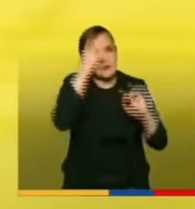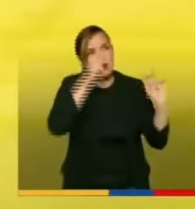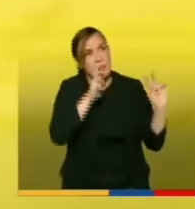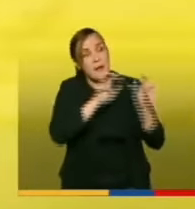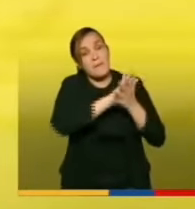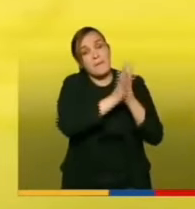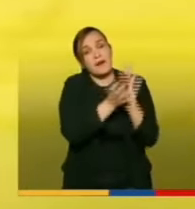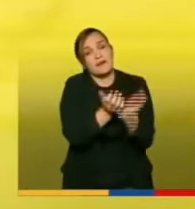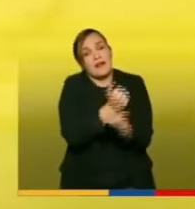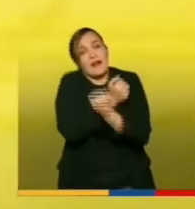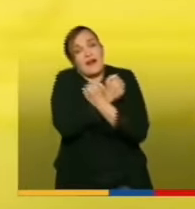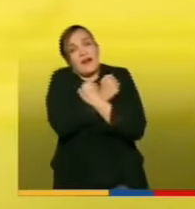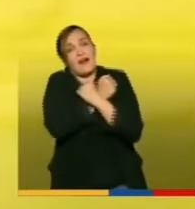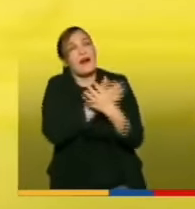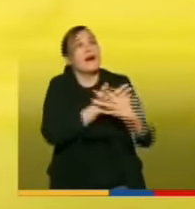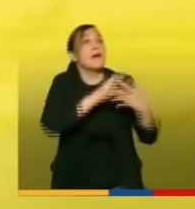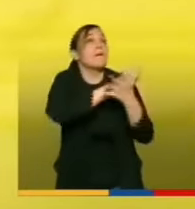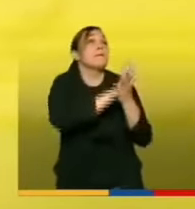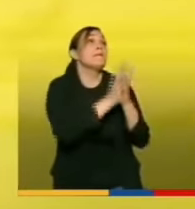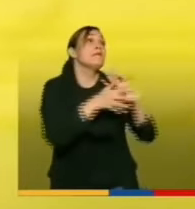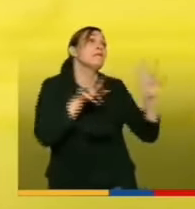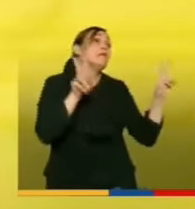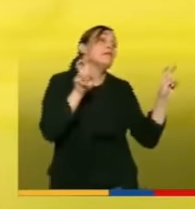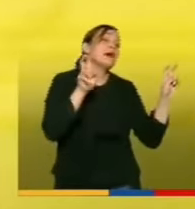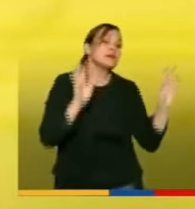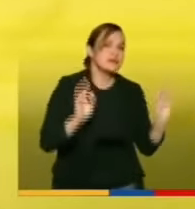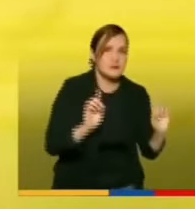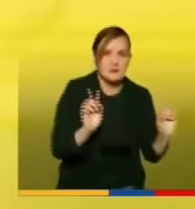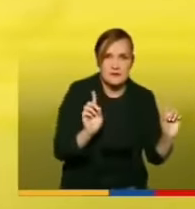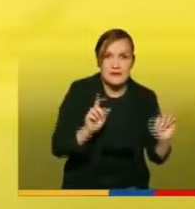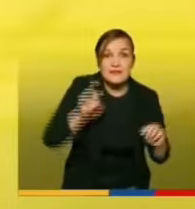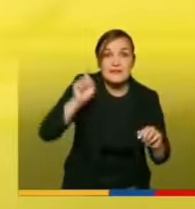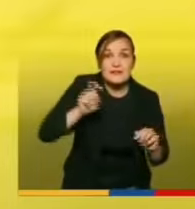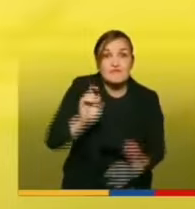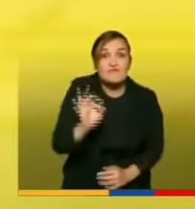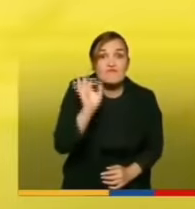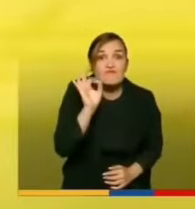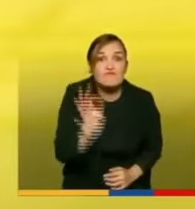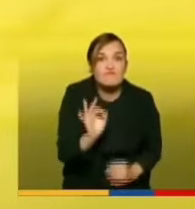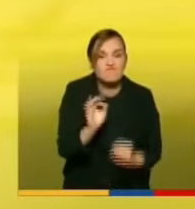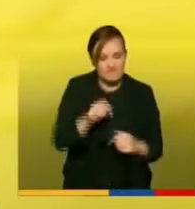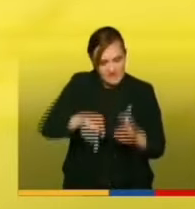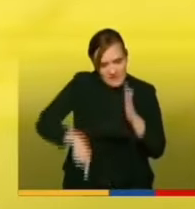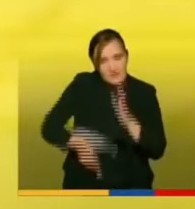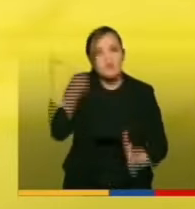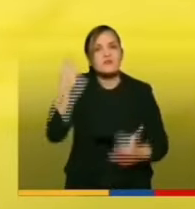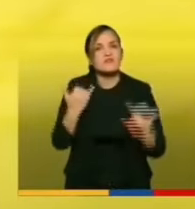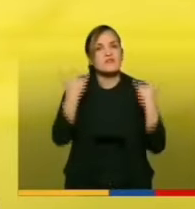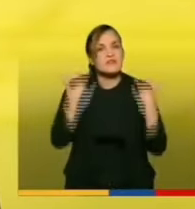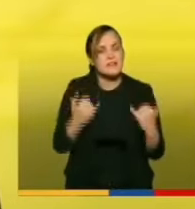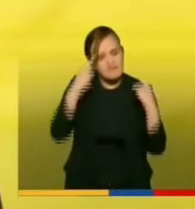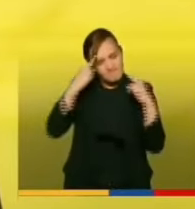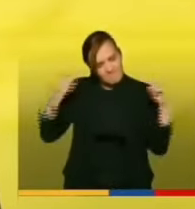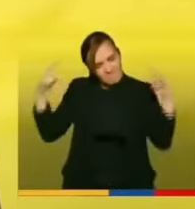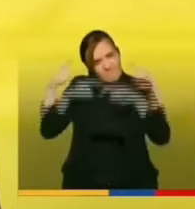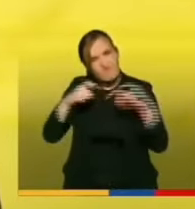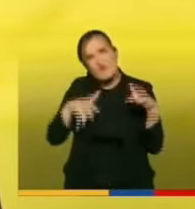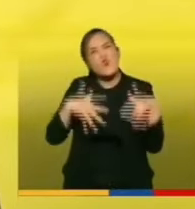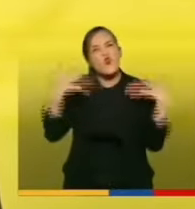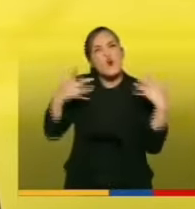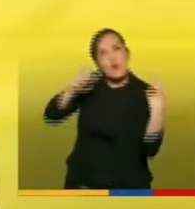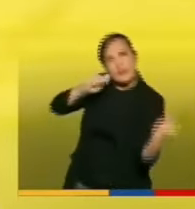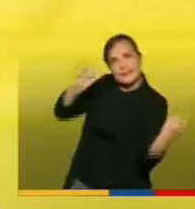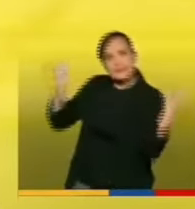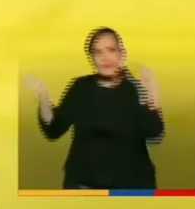romántica sino necesitamos alguna vez drásticamente sentarnos a pensar en cambiar el